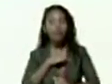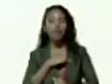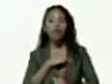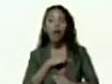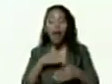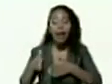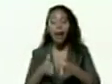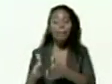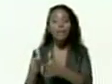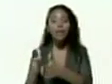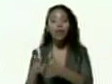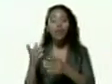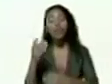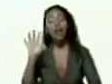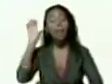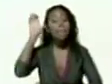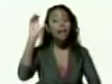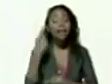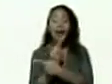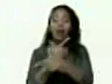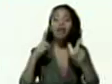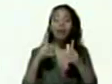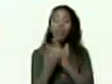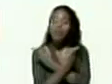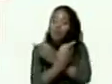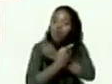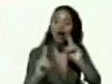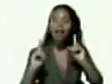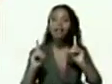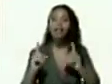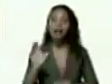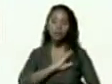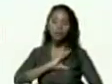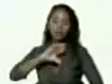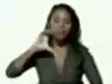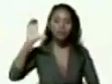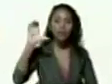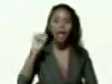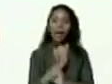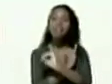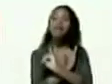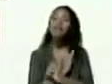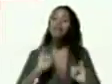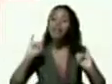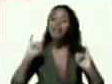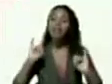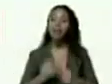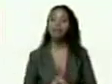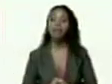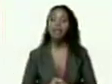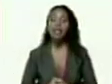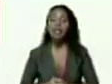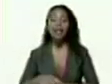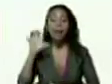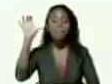la patria libre democrática soberana independiente el camino de la patria rebelde de la patria cimarrona